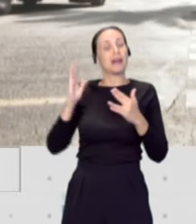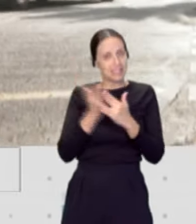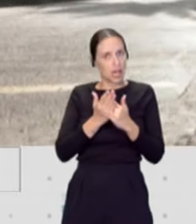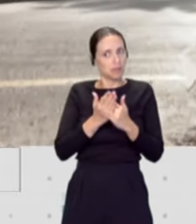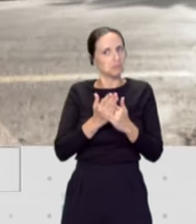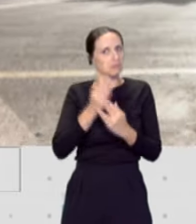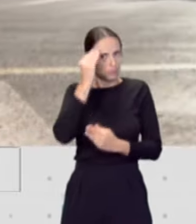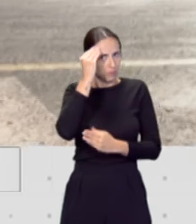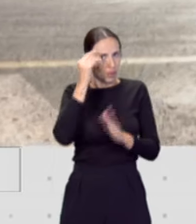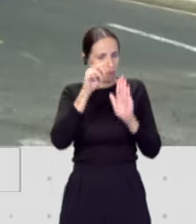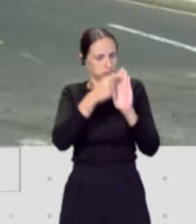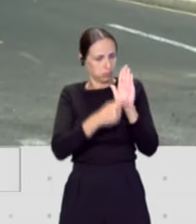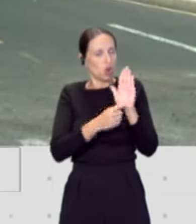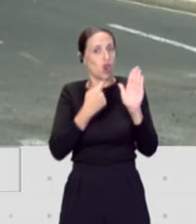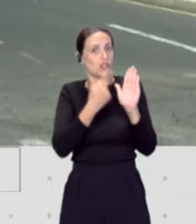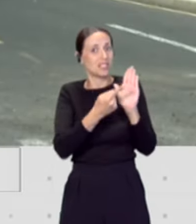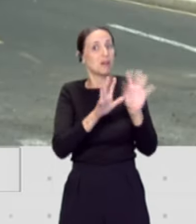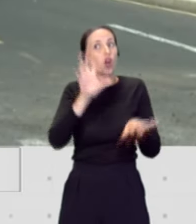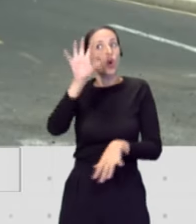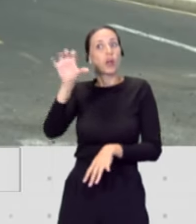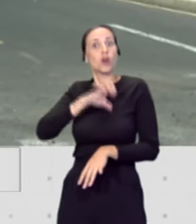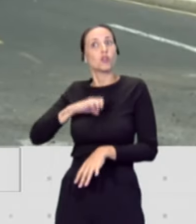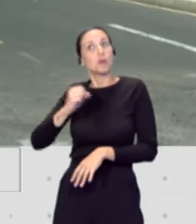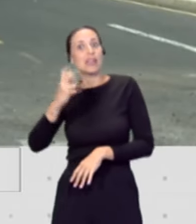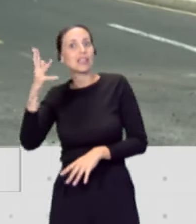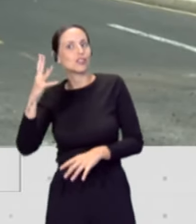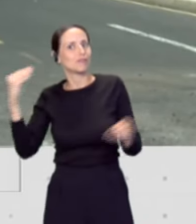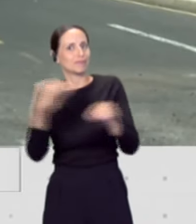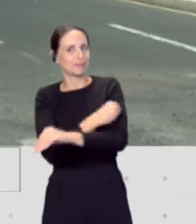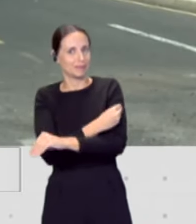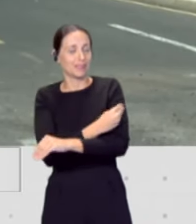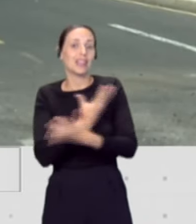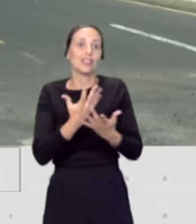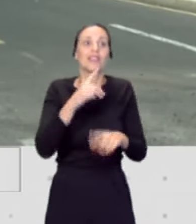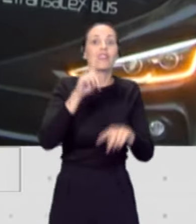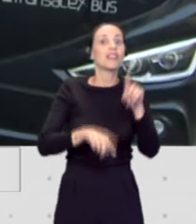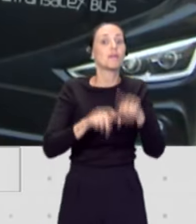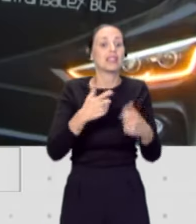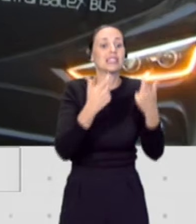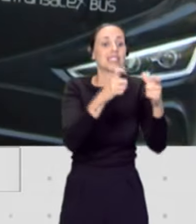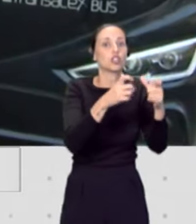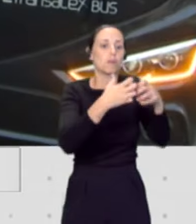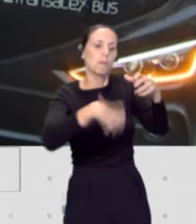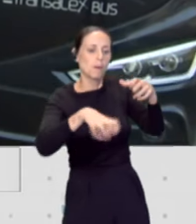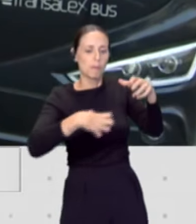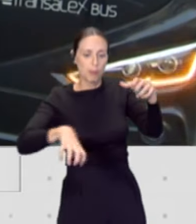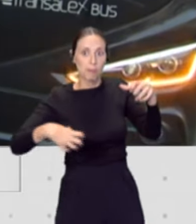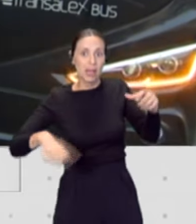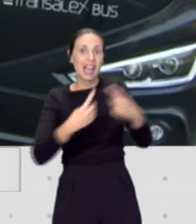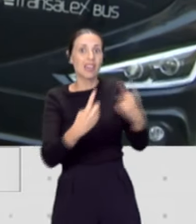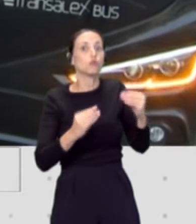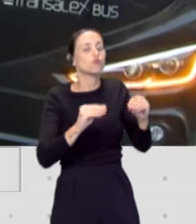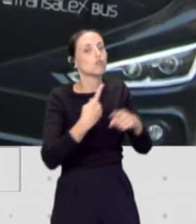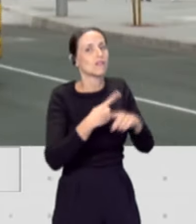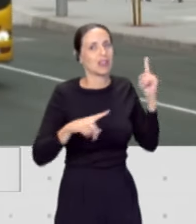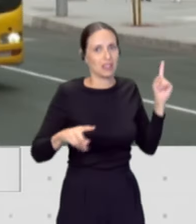es así en el resto de las comunidades autónomas. Entonces, las circunstancias particulares de cada subsector son diferentes y digamos